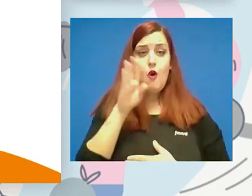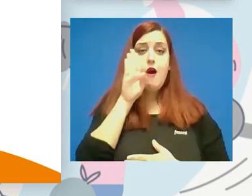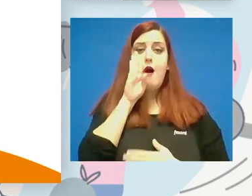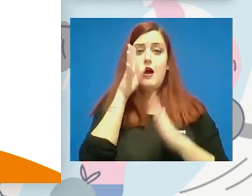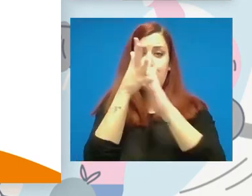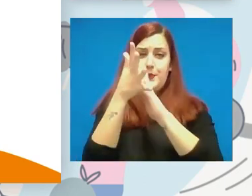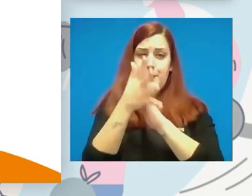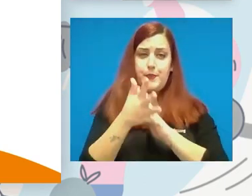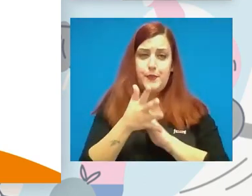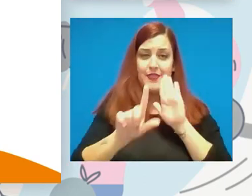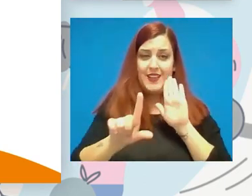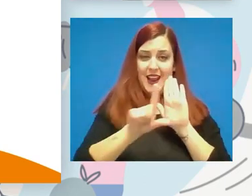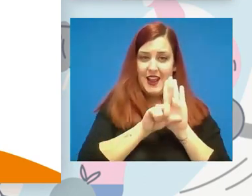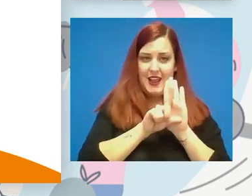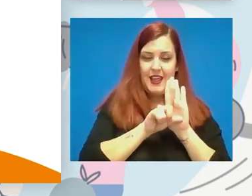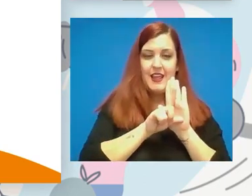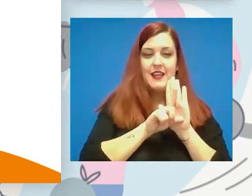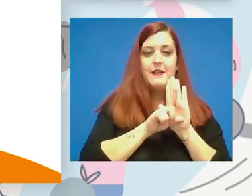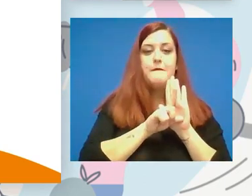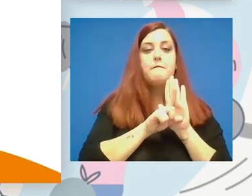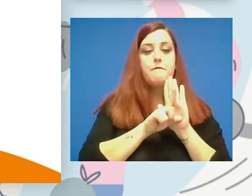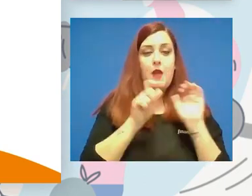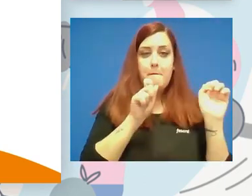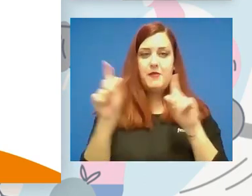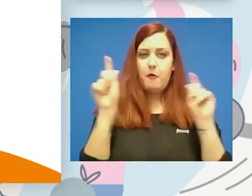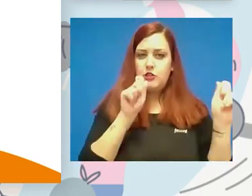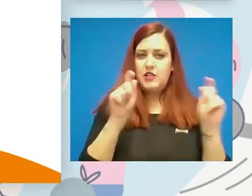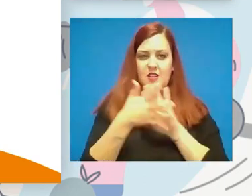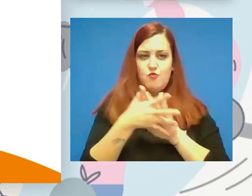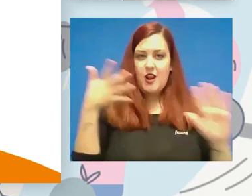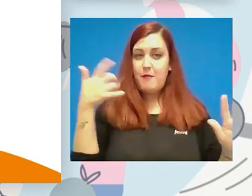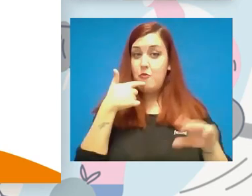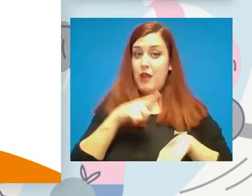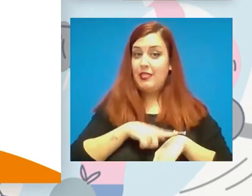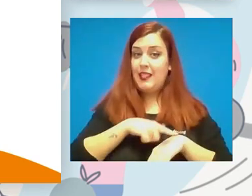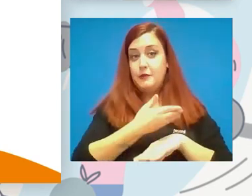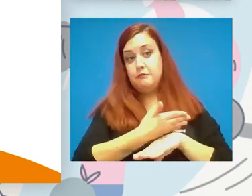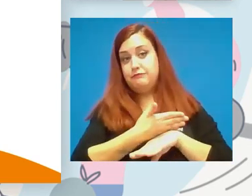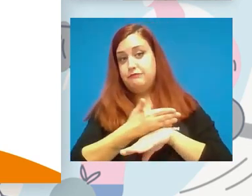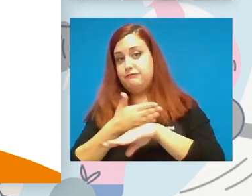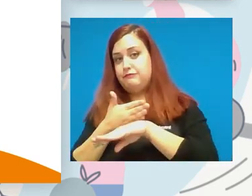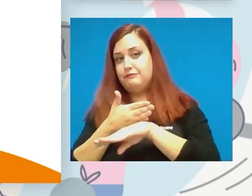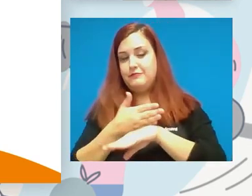ley, me quedan unas cuantas diapositivas, pero las voy a pasar muy rápido, ya me están diciendo aquí que me estoy extendiendo demasiado.